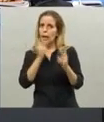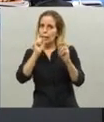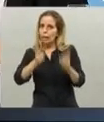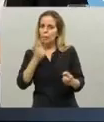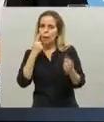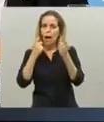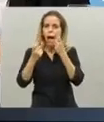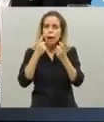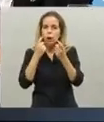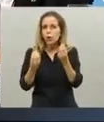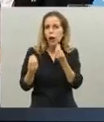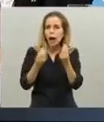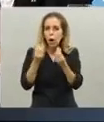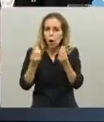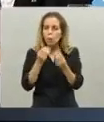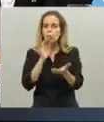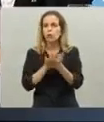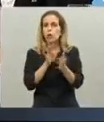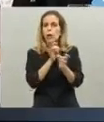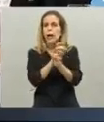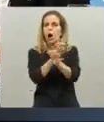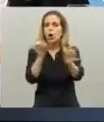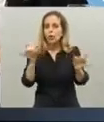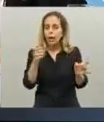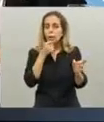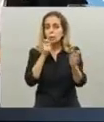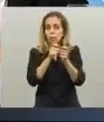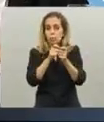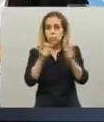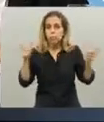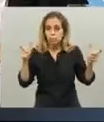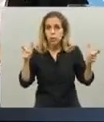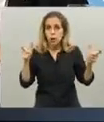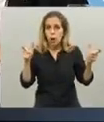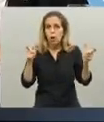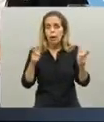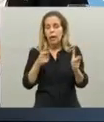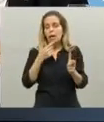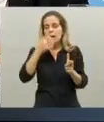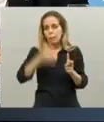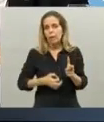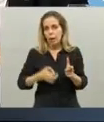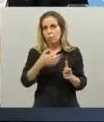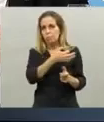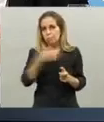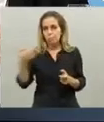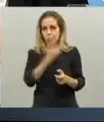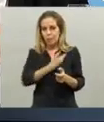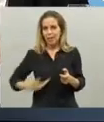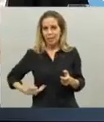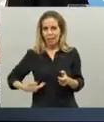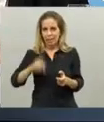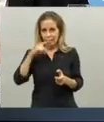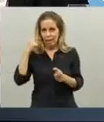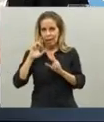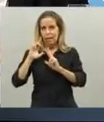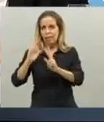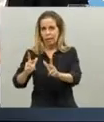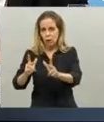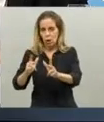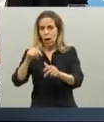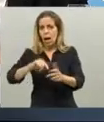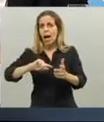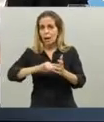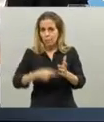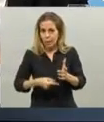contagio. Y en ese caso, como decía el Presidente, dimos un salto muy grande. O realmente aumentó, esta vez sí,